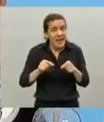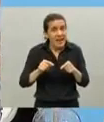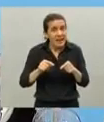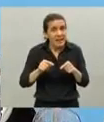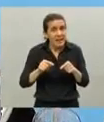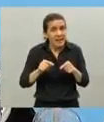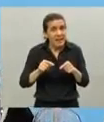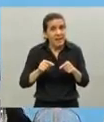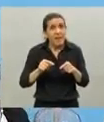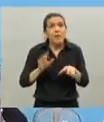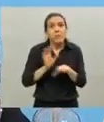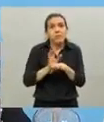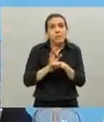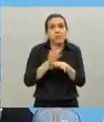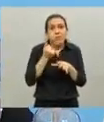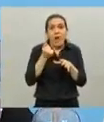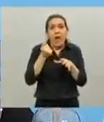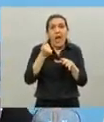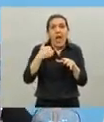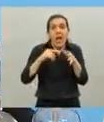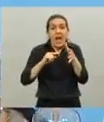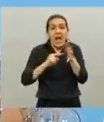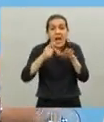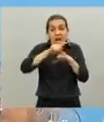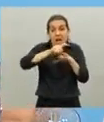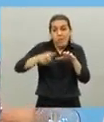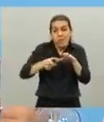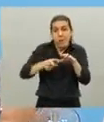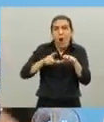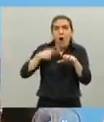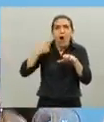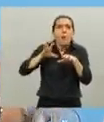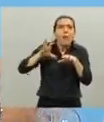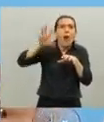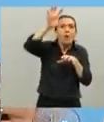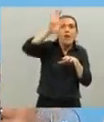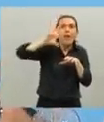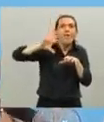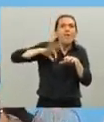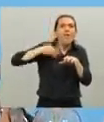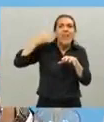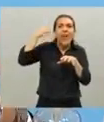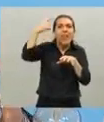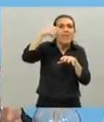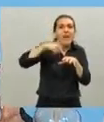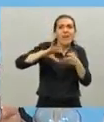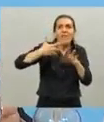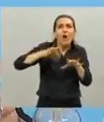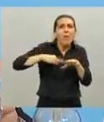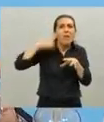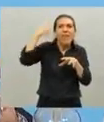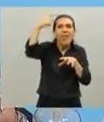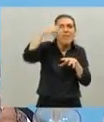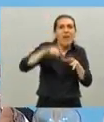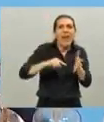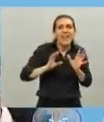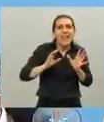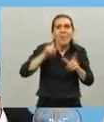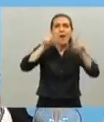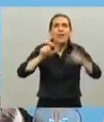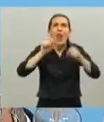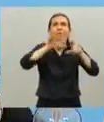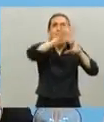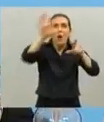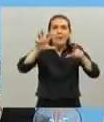que amba el resto de la Argentina tiene otra vida tiene otro ritmo de vida está viviendo de otro modo no